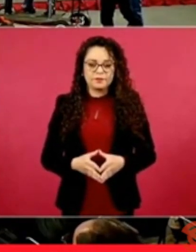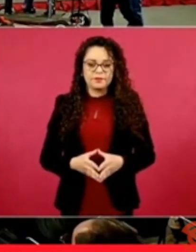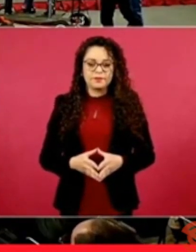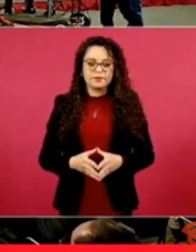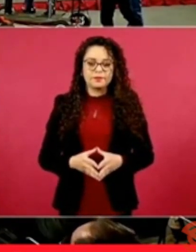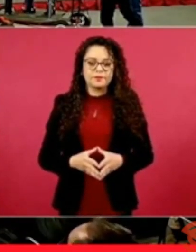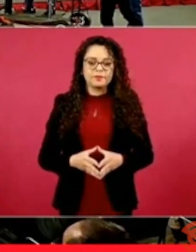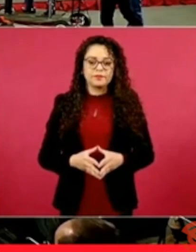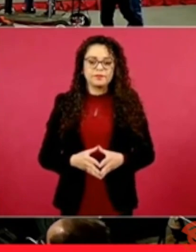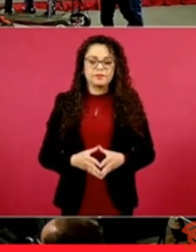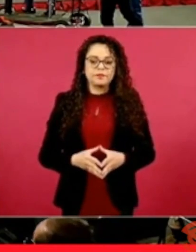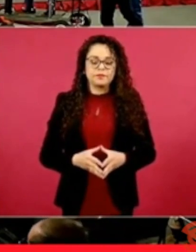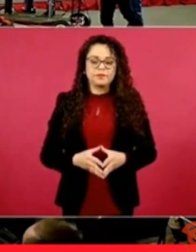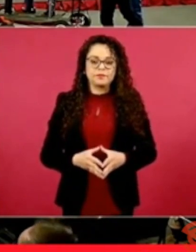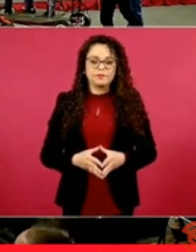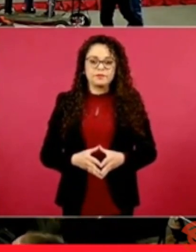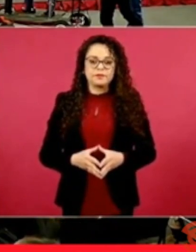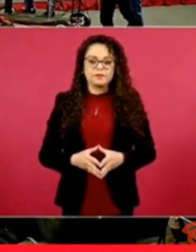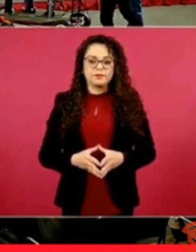esto fue